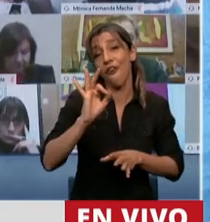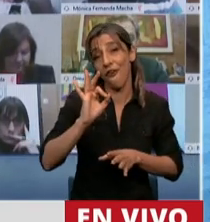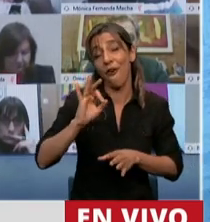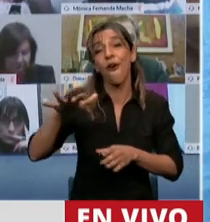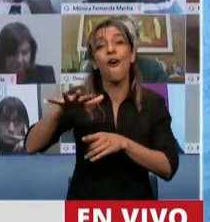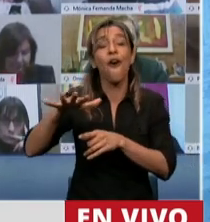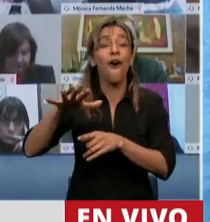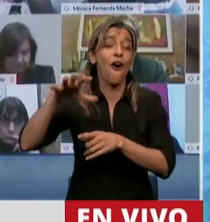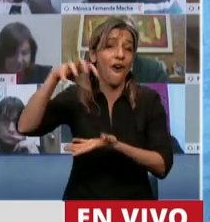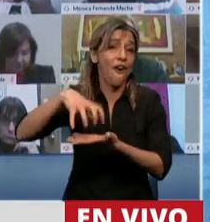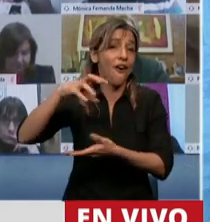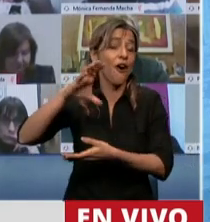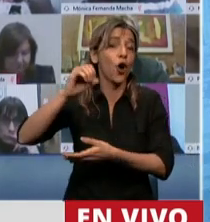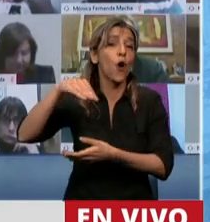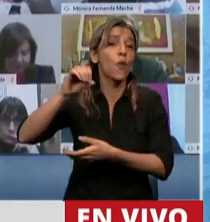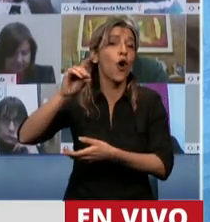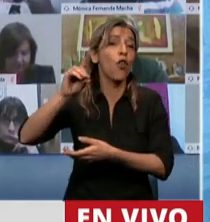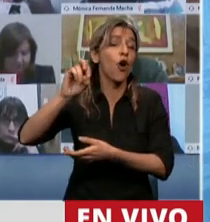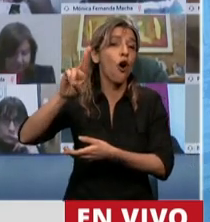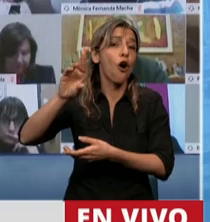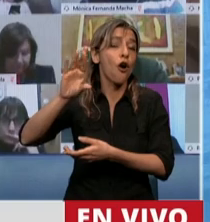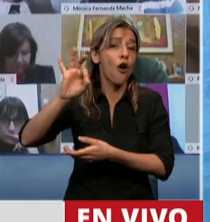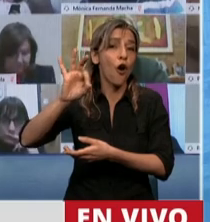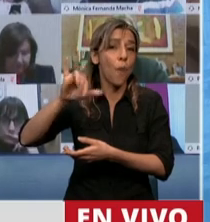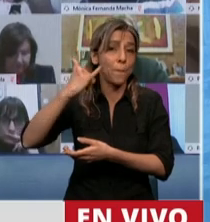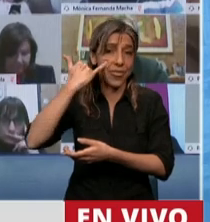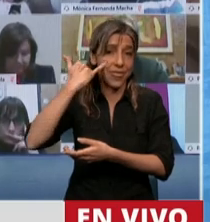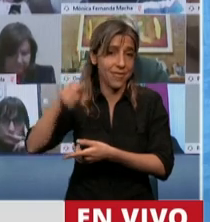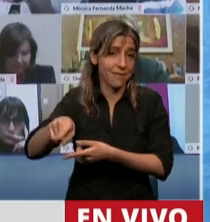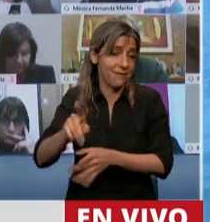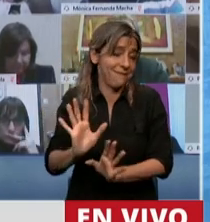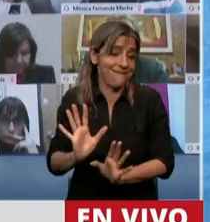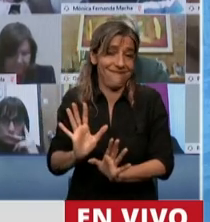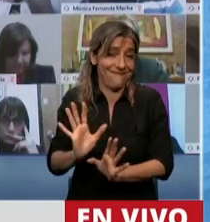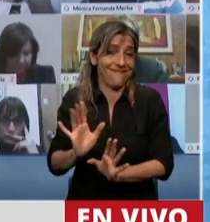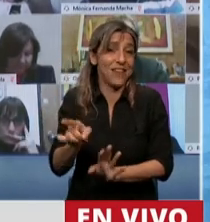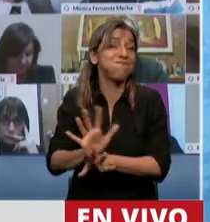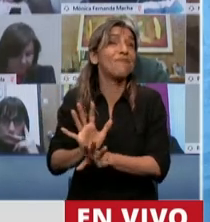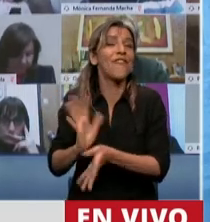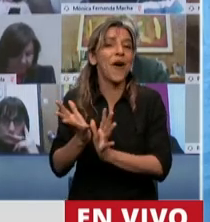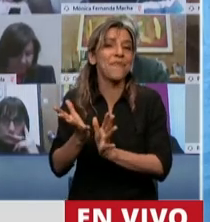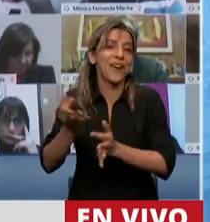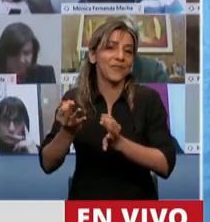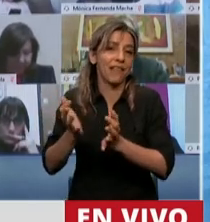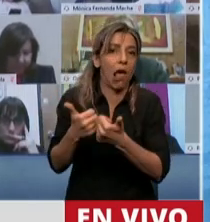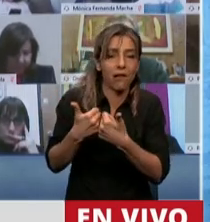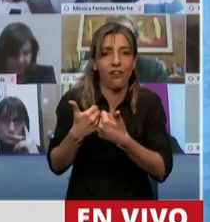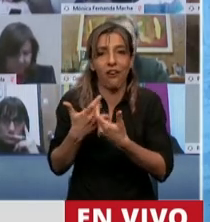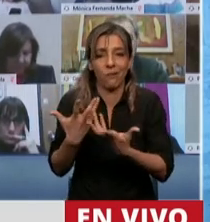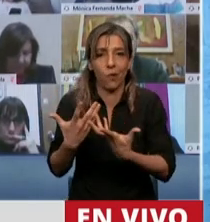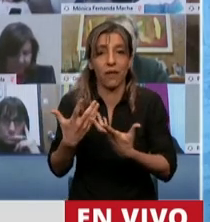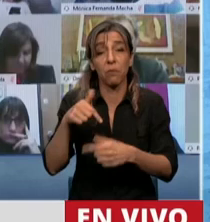es paradójico que hoy hayan estado paralizando esta discusión durante ocho ocho horas